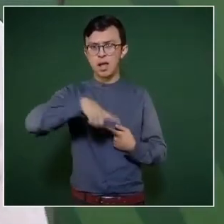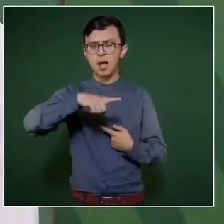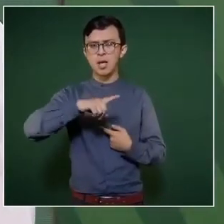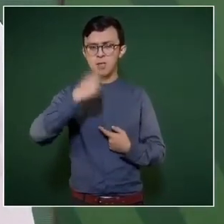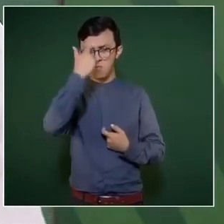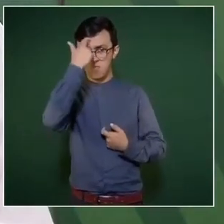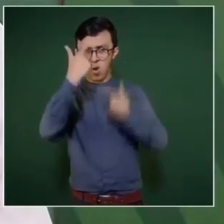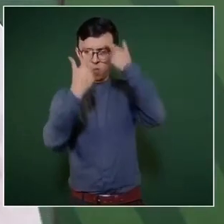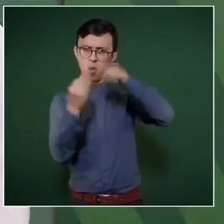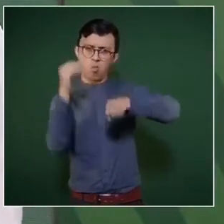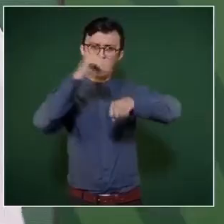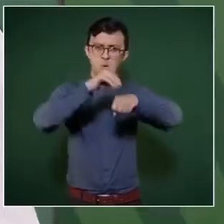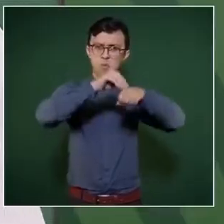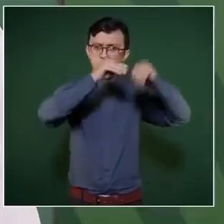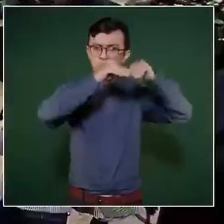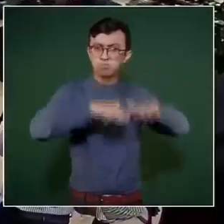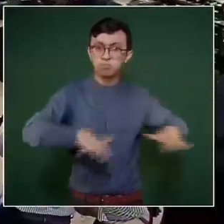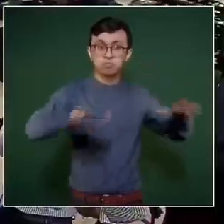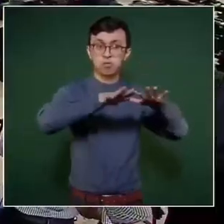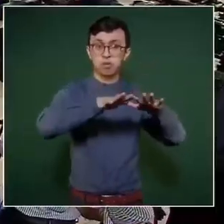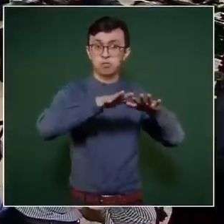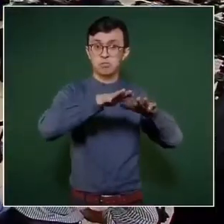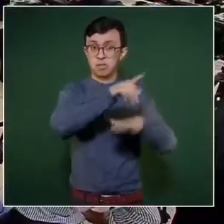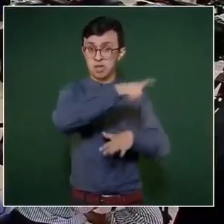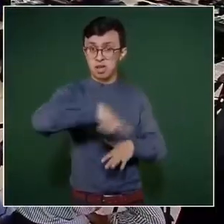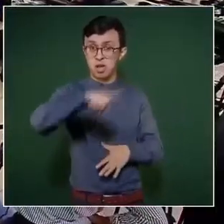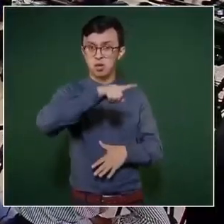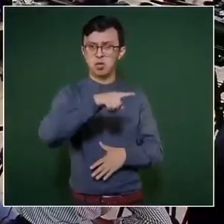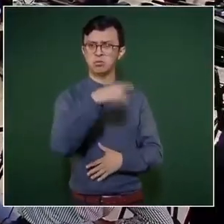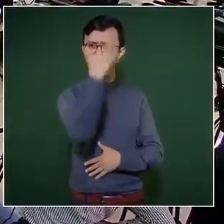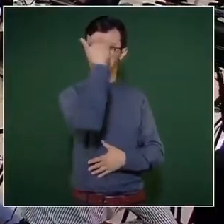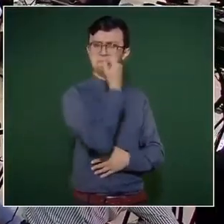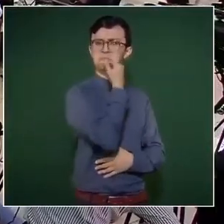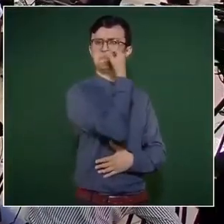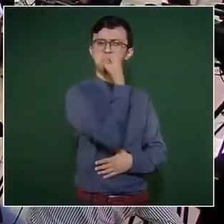pues tampoco saben de política